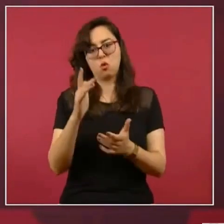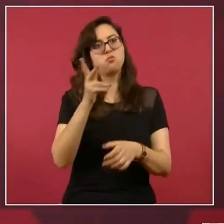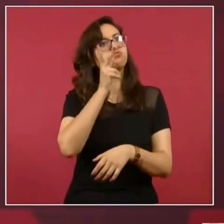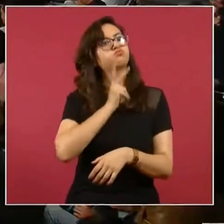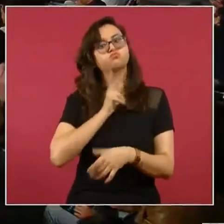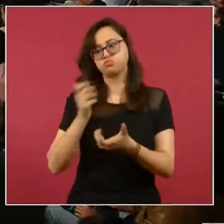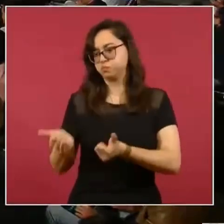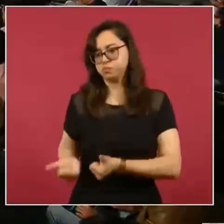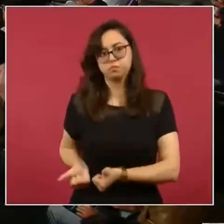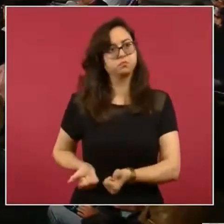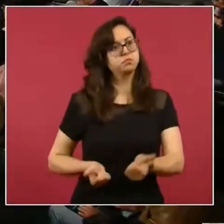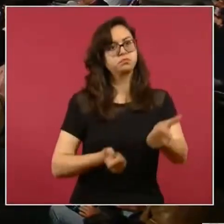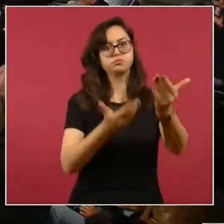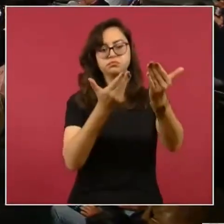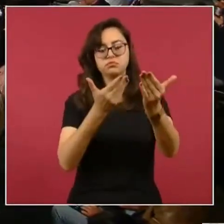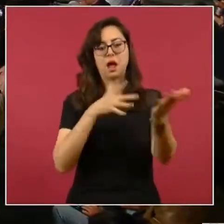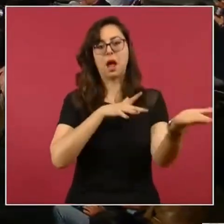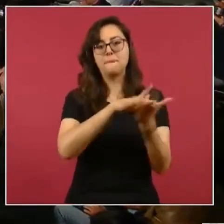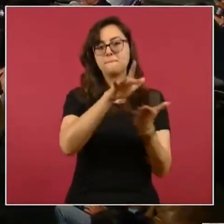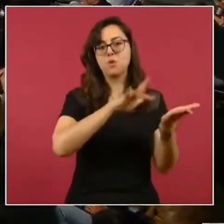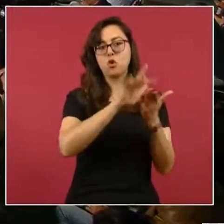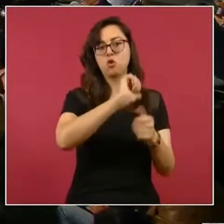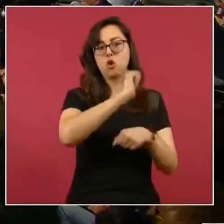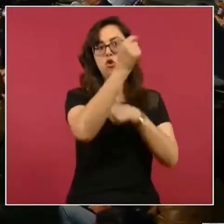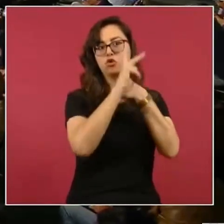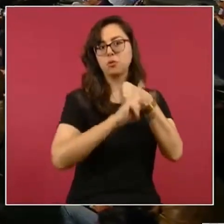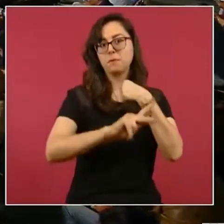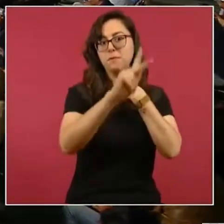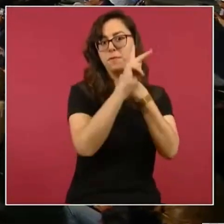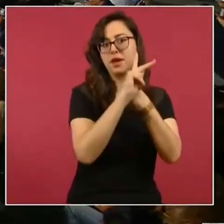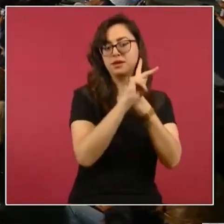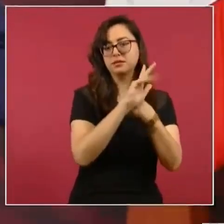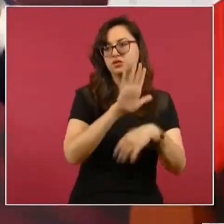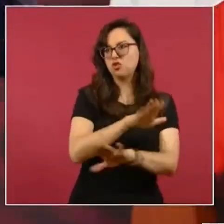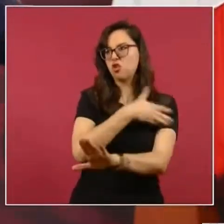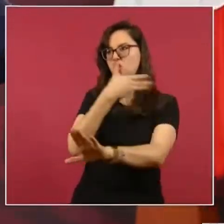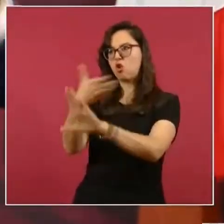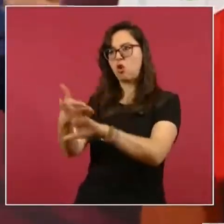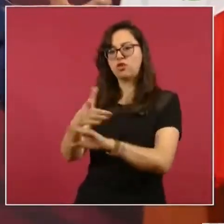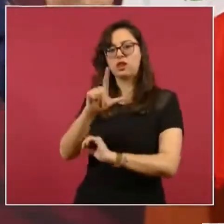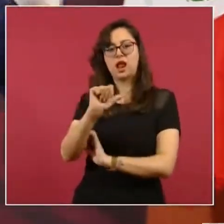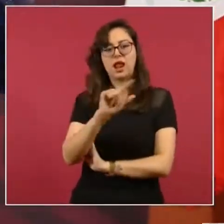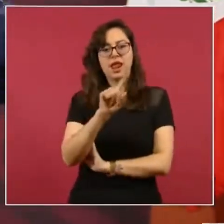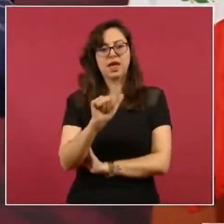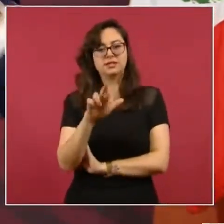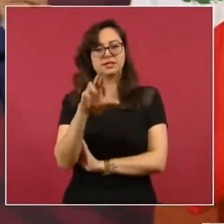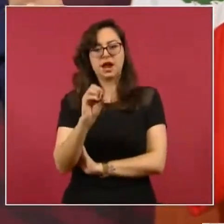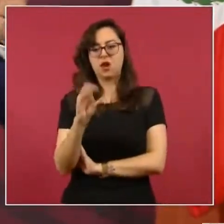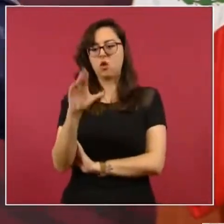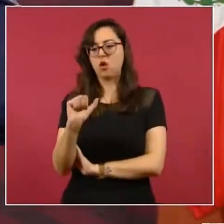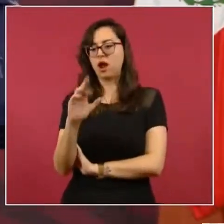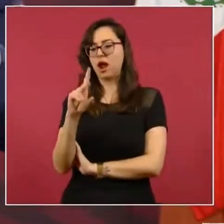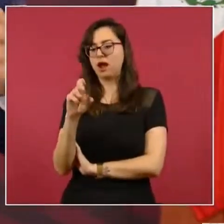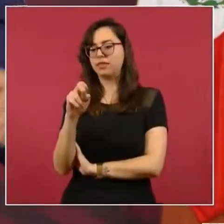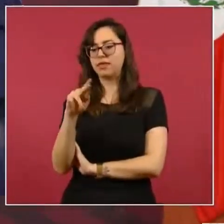patriótica del general Lázaro Cárdenas. Todos los conservadores que se agruparon,